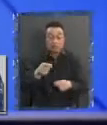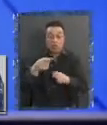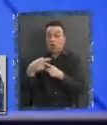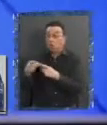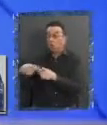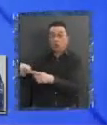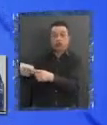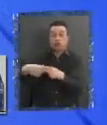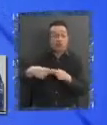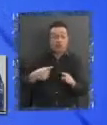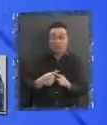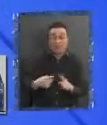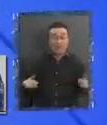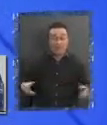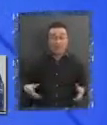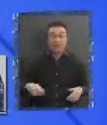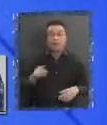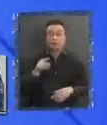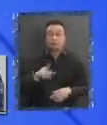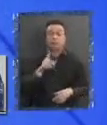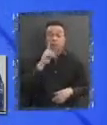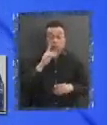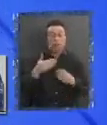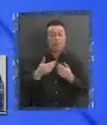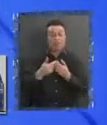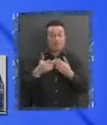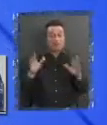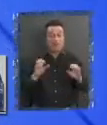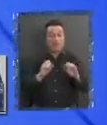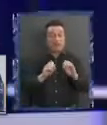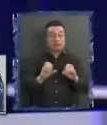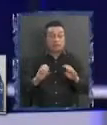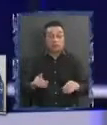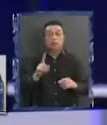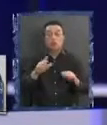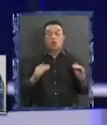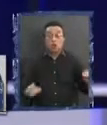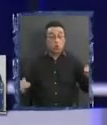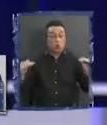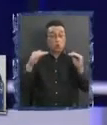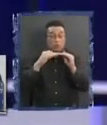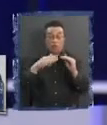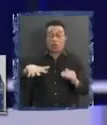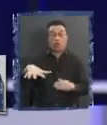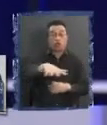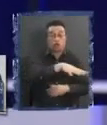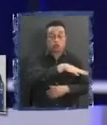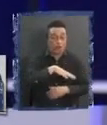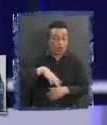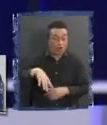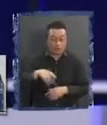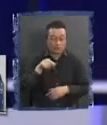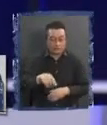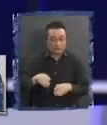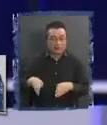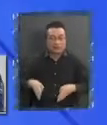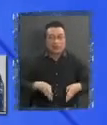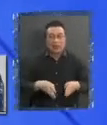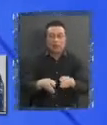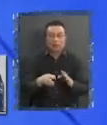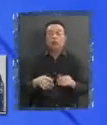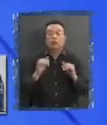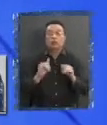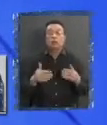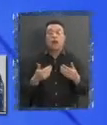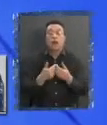sociedad. Pero quiere decir que existe la libertad de enseñanza. Yo prefiero cuando haya igualdad entre todos, yo creo que es el camino por el hay hacer. Pero la libertad